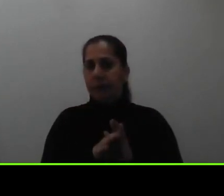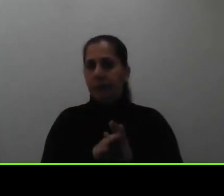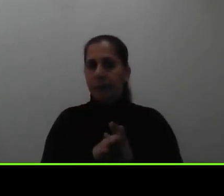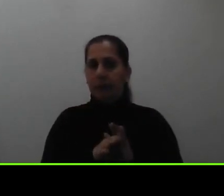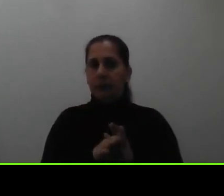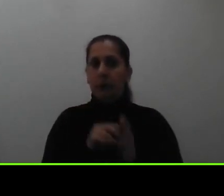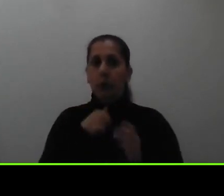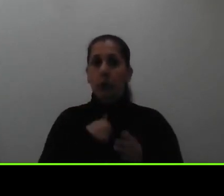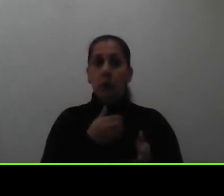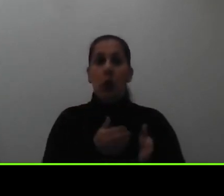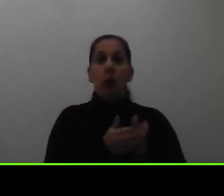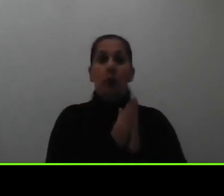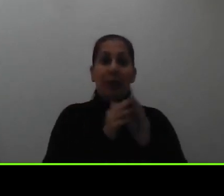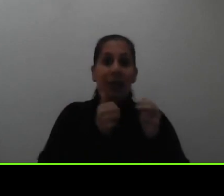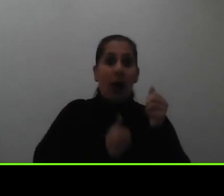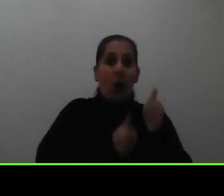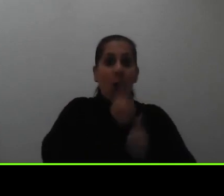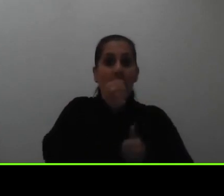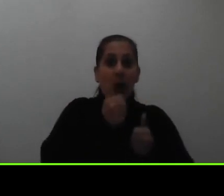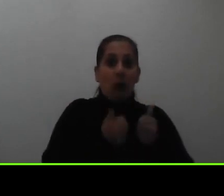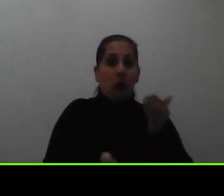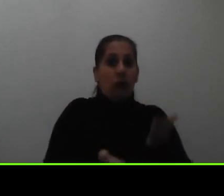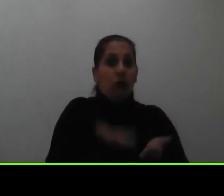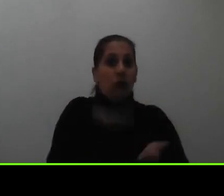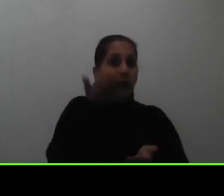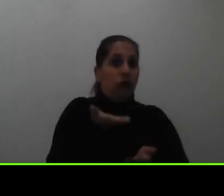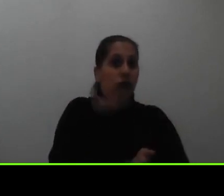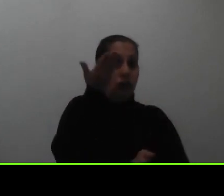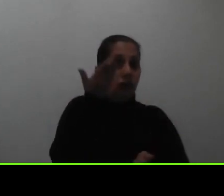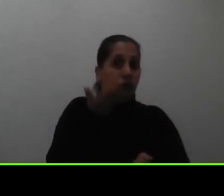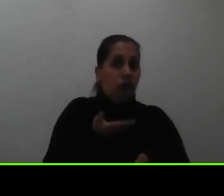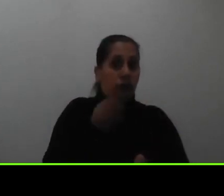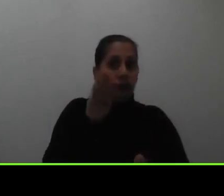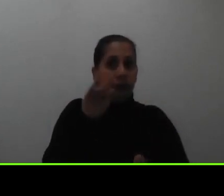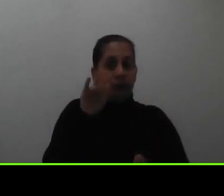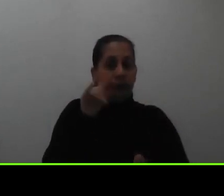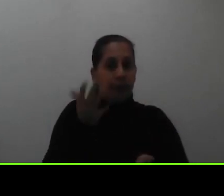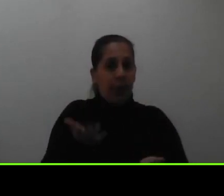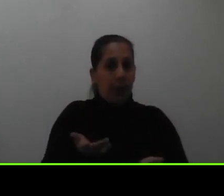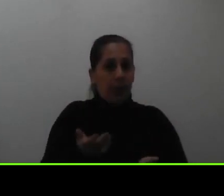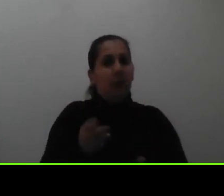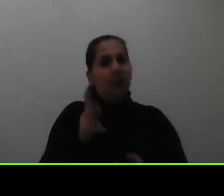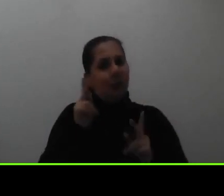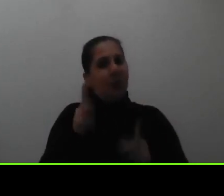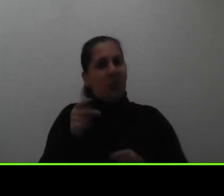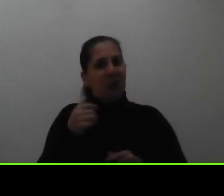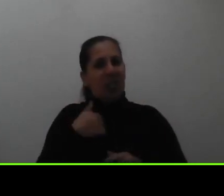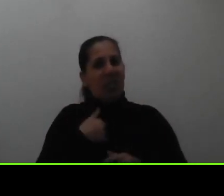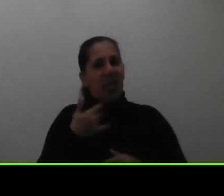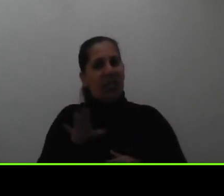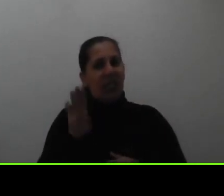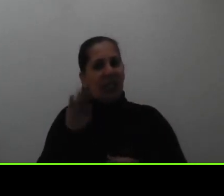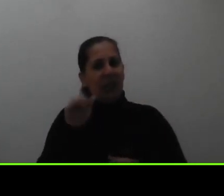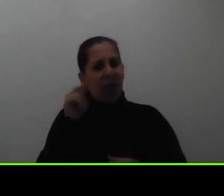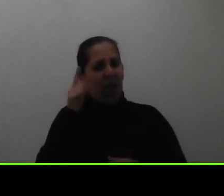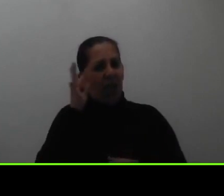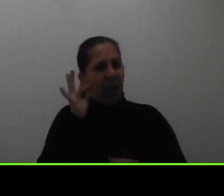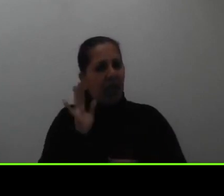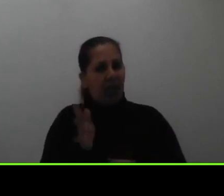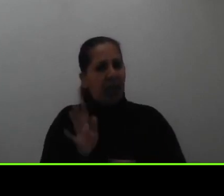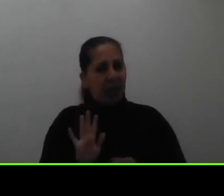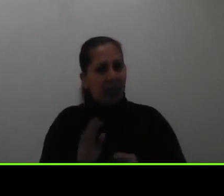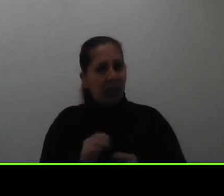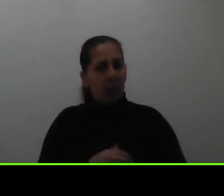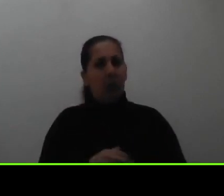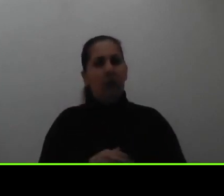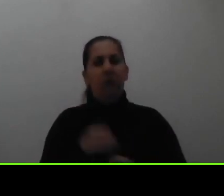para solicitar un aumento en la categoría de beca? eso imagino yo es ya una persona que tiene beca con la UNED que es estudiante